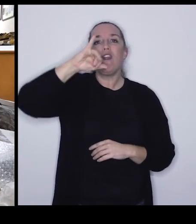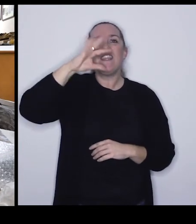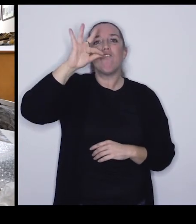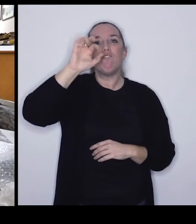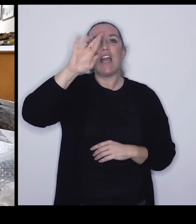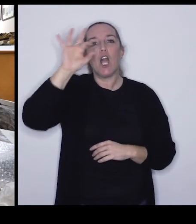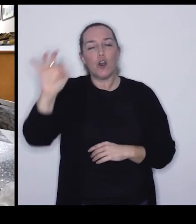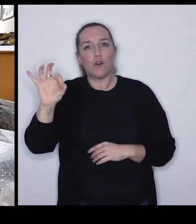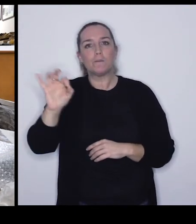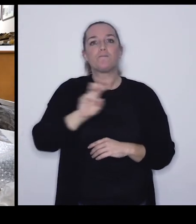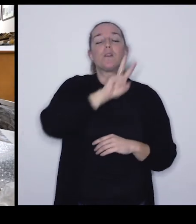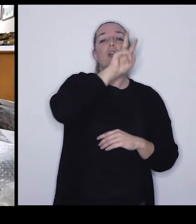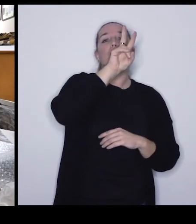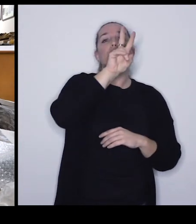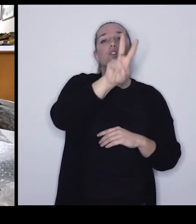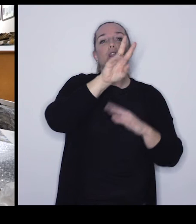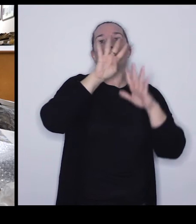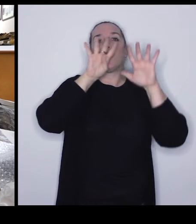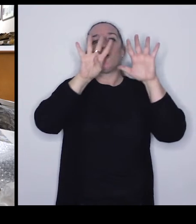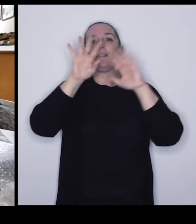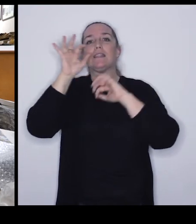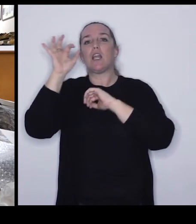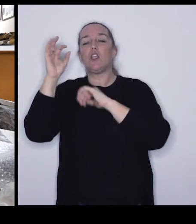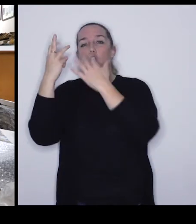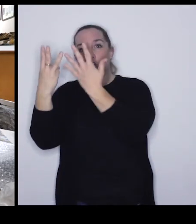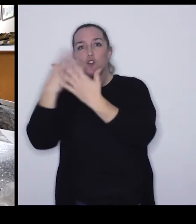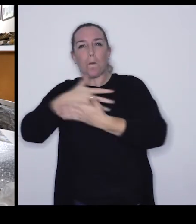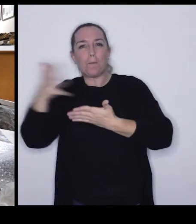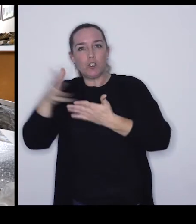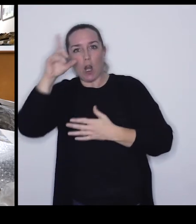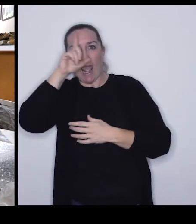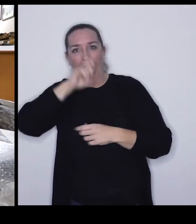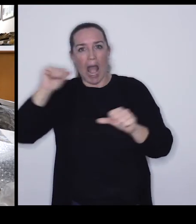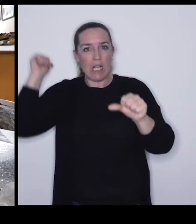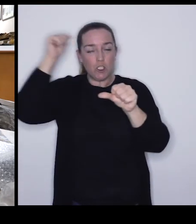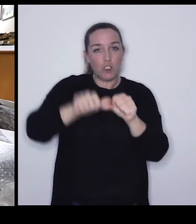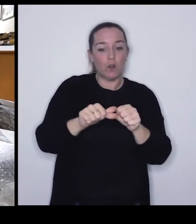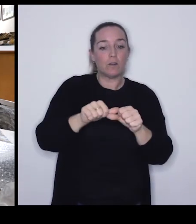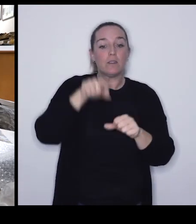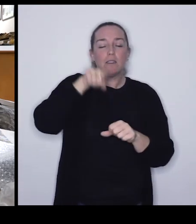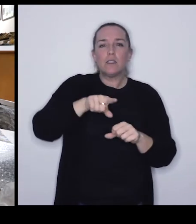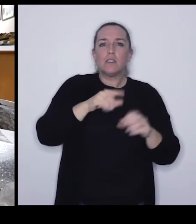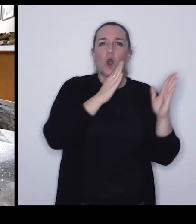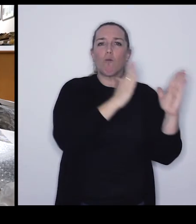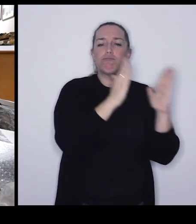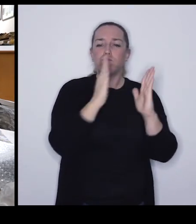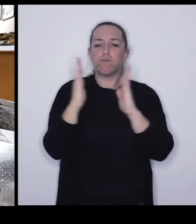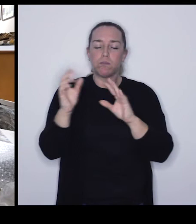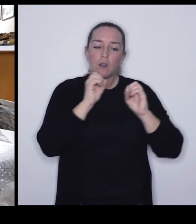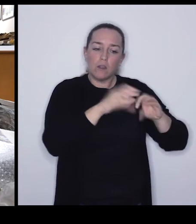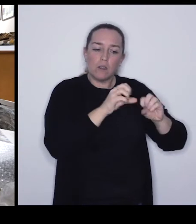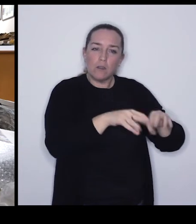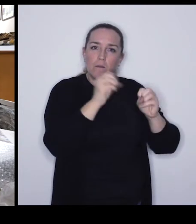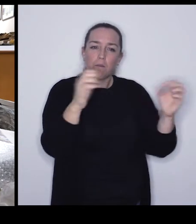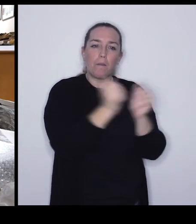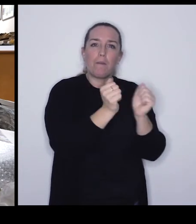358 a 298 millones de años... ...la colección es la más importante... ...para